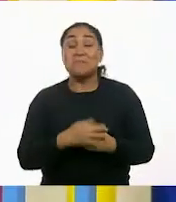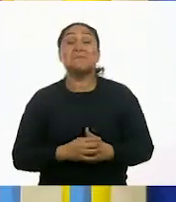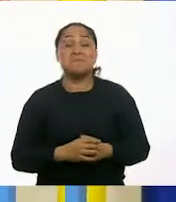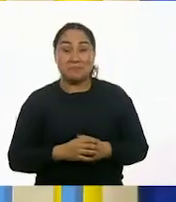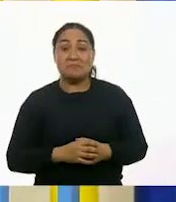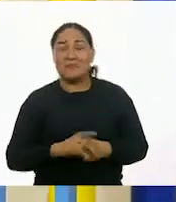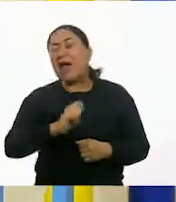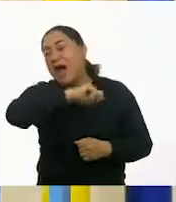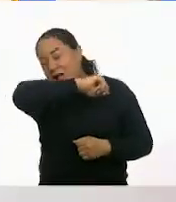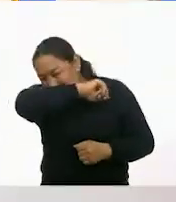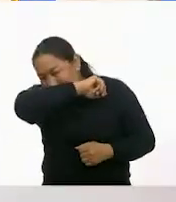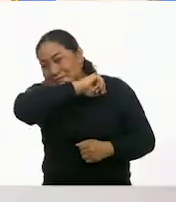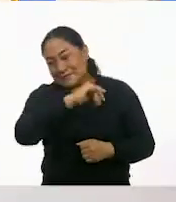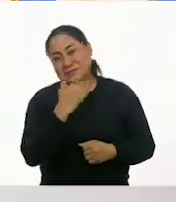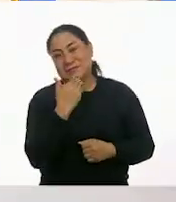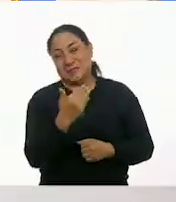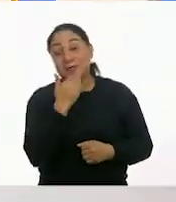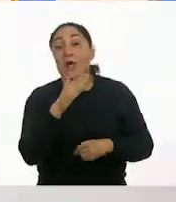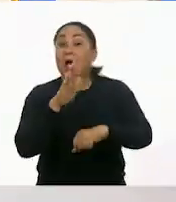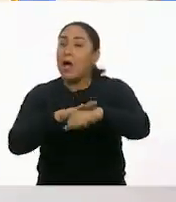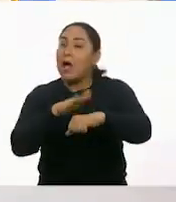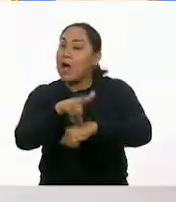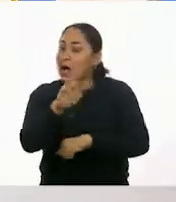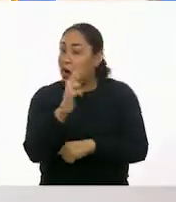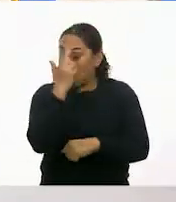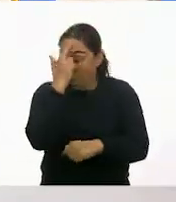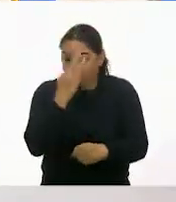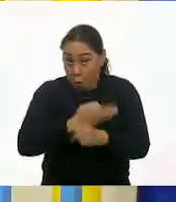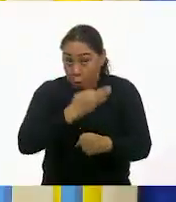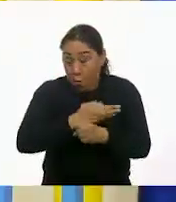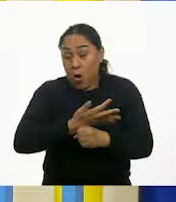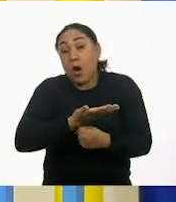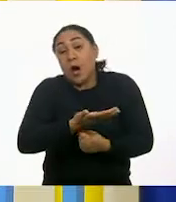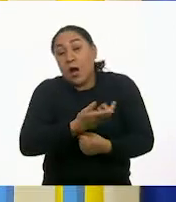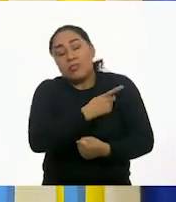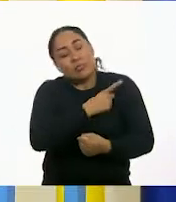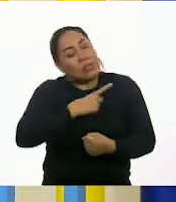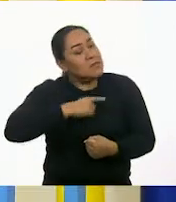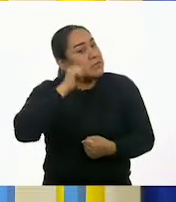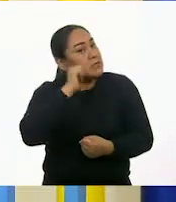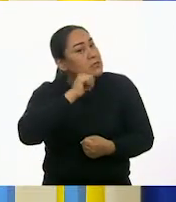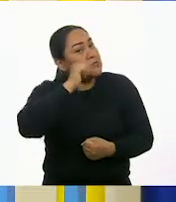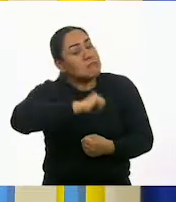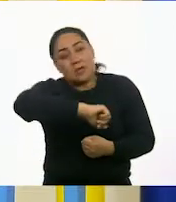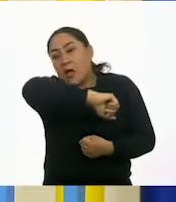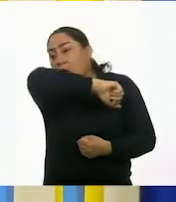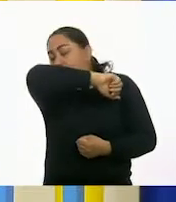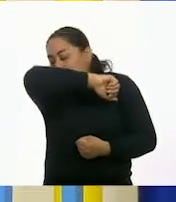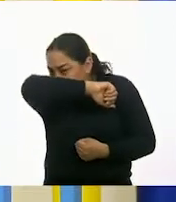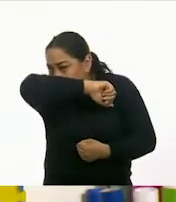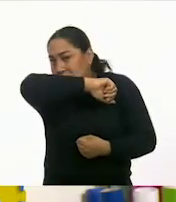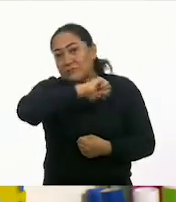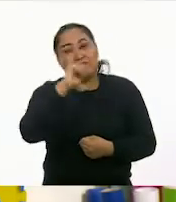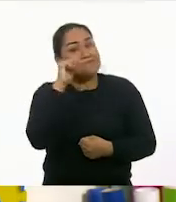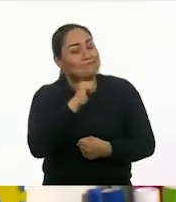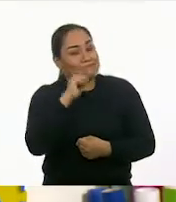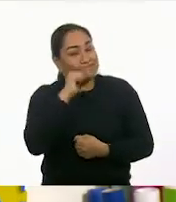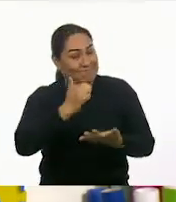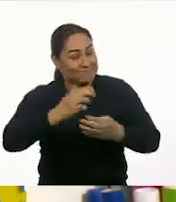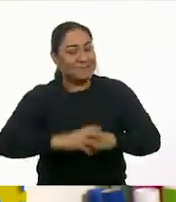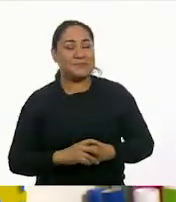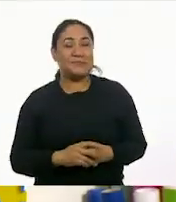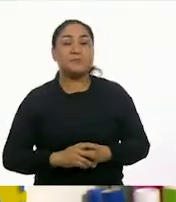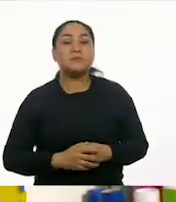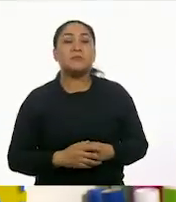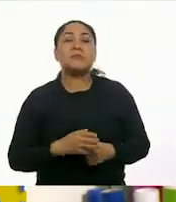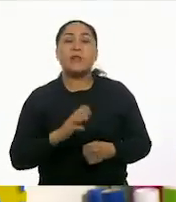dibujado un estornudo. Y acuérdense que cuando se estornuda ahorita hay que cubrirnos con el interior del brazo. Ya tenemos